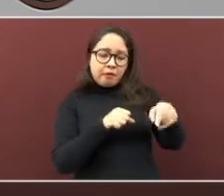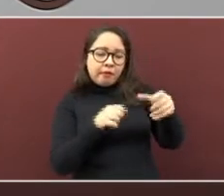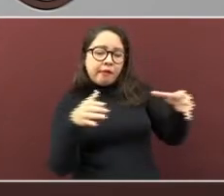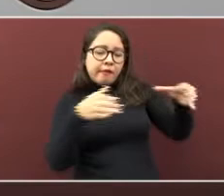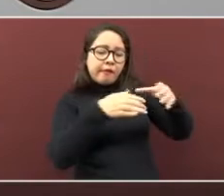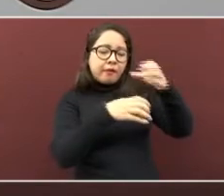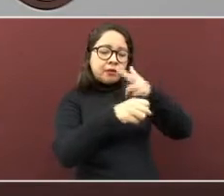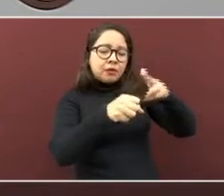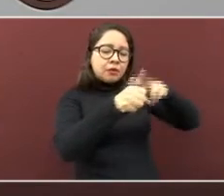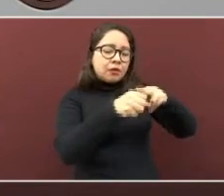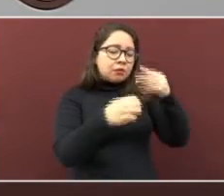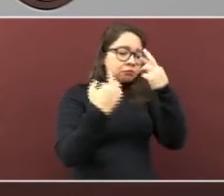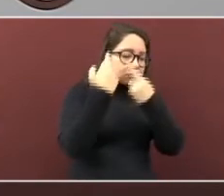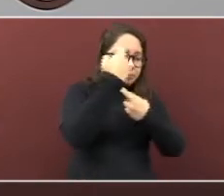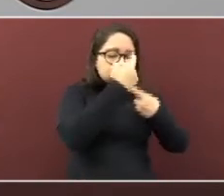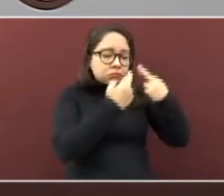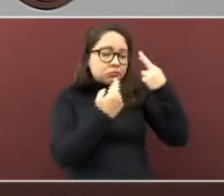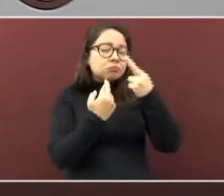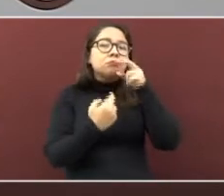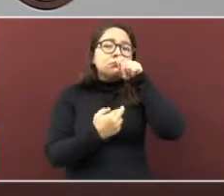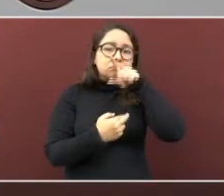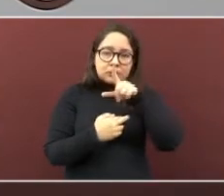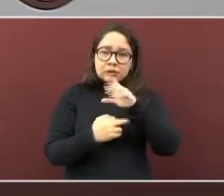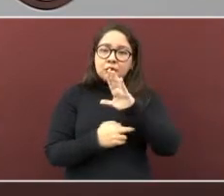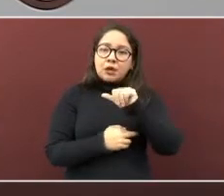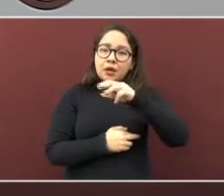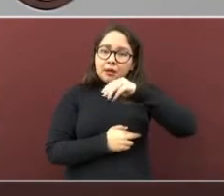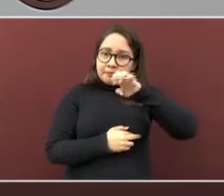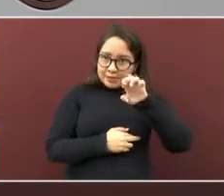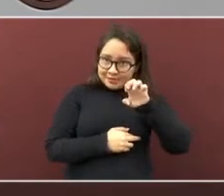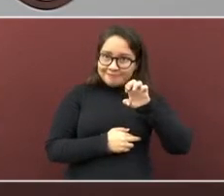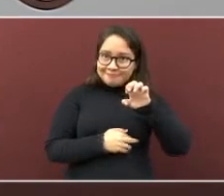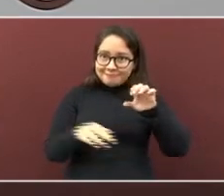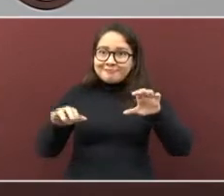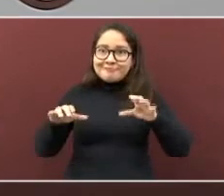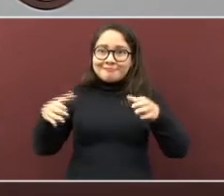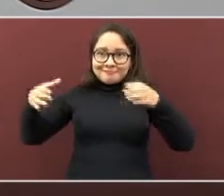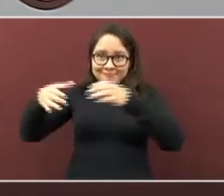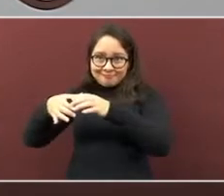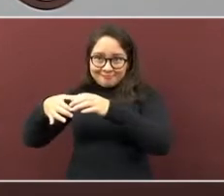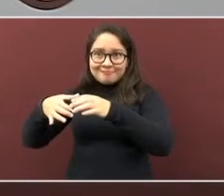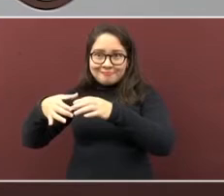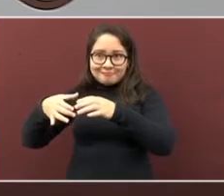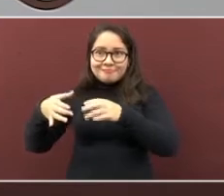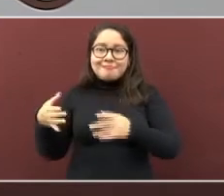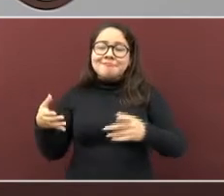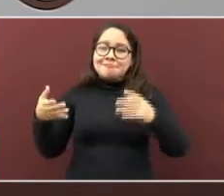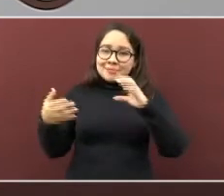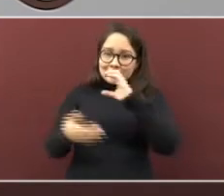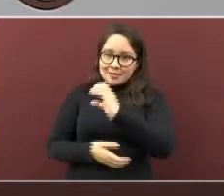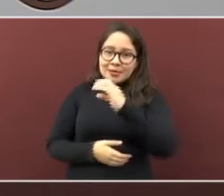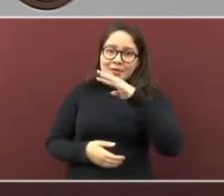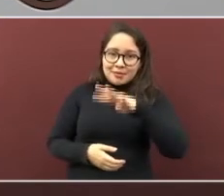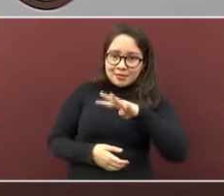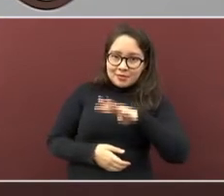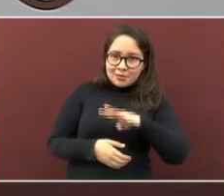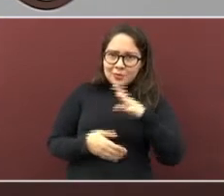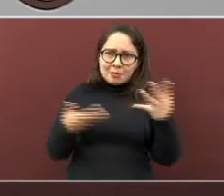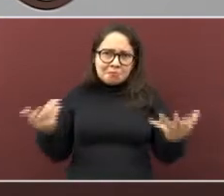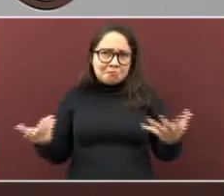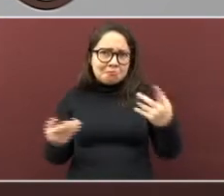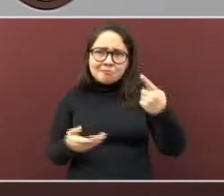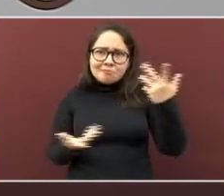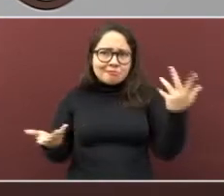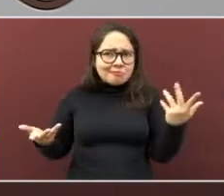incluidos, por supuesto, los centros de atención médica expandida llamada CAME, C-19. Y